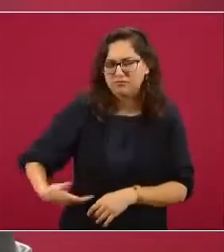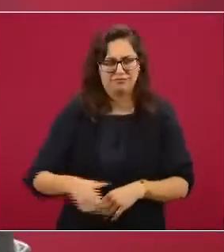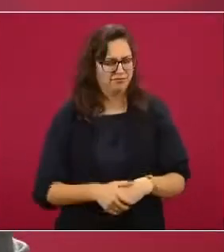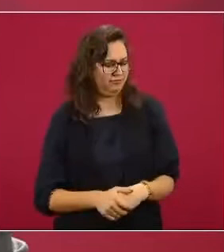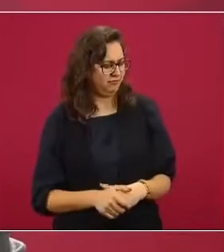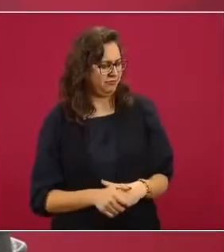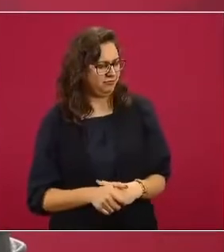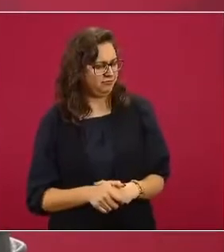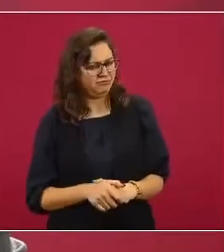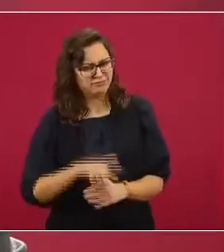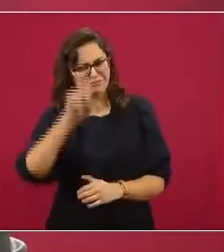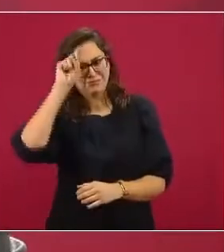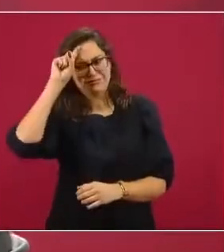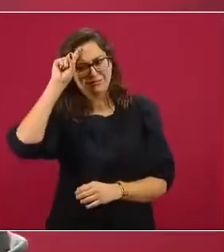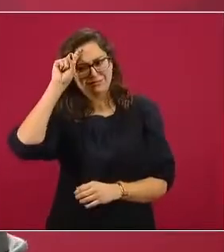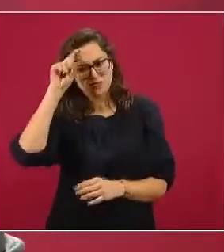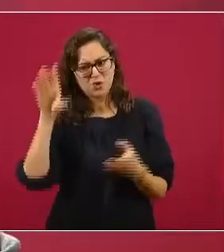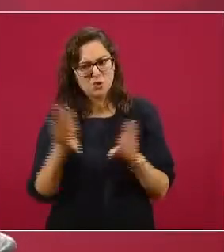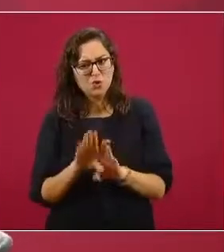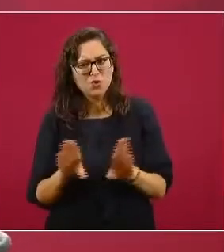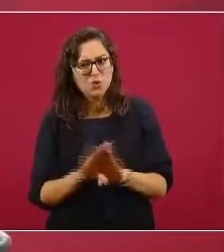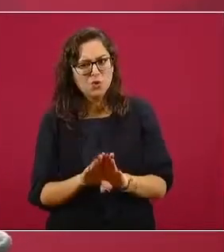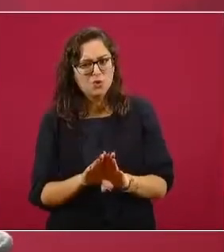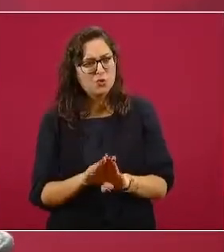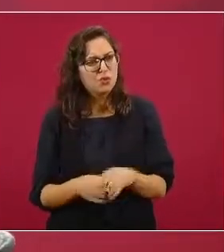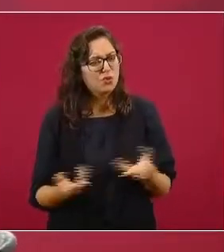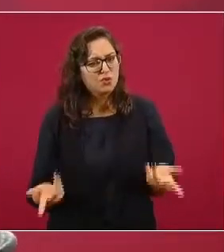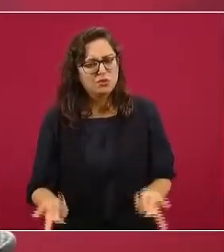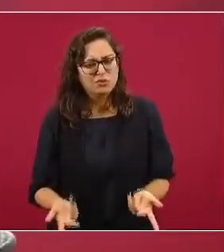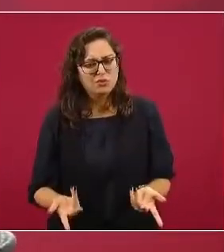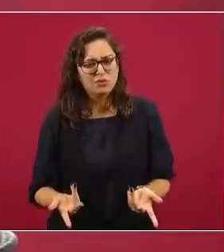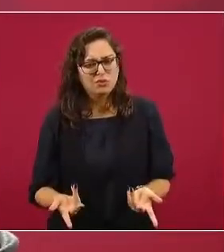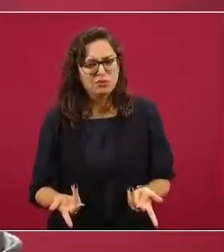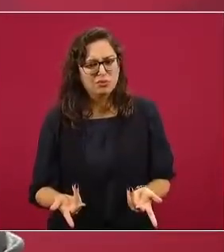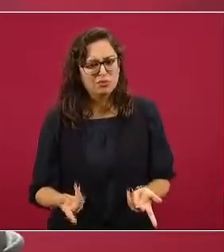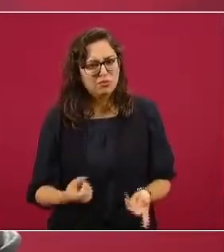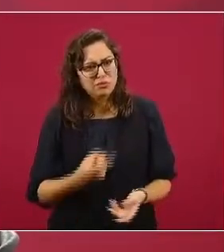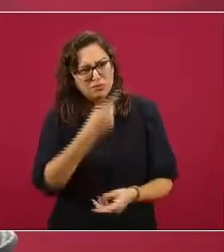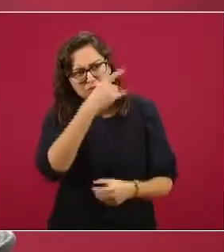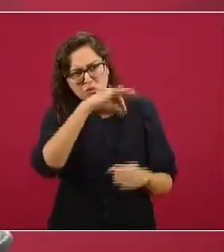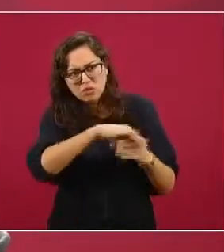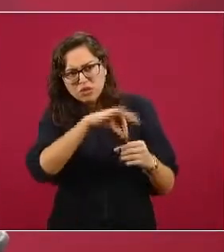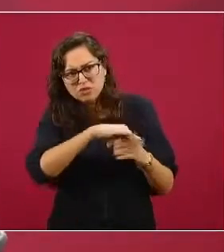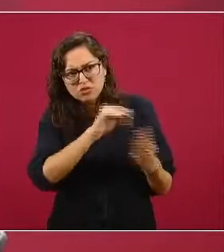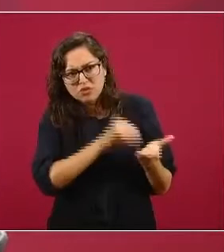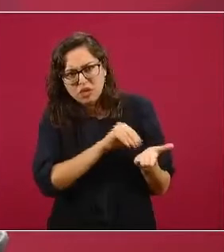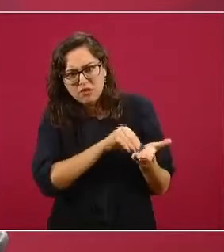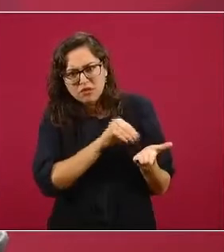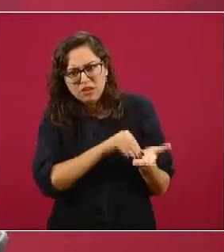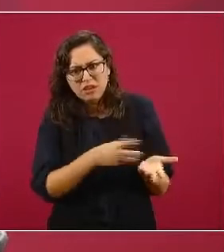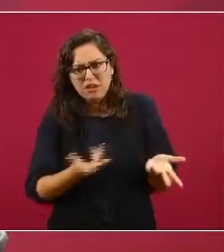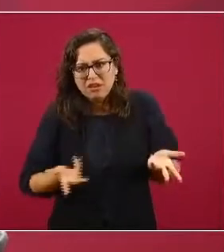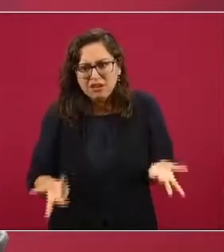si todavía no termina el proceso electoral?